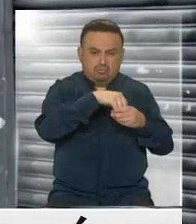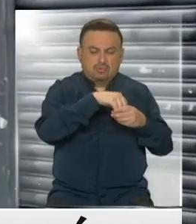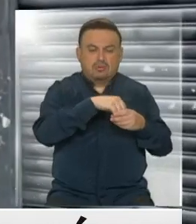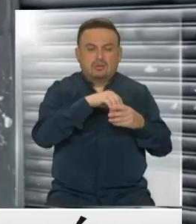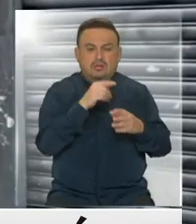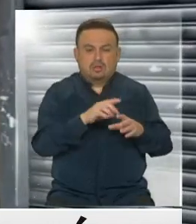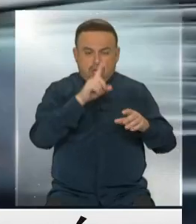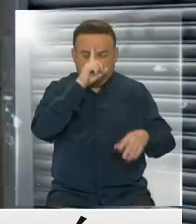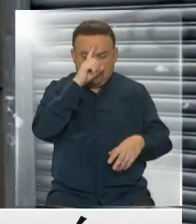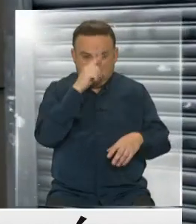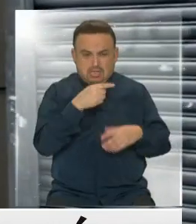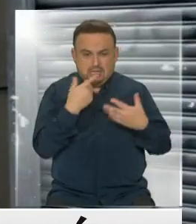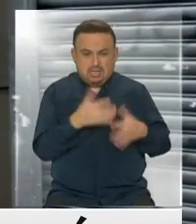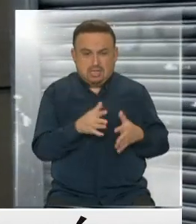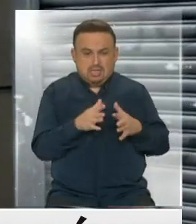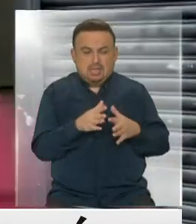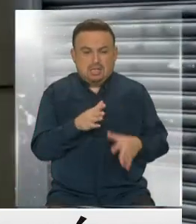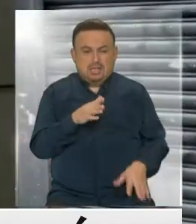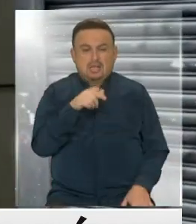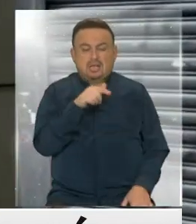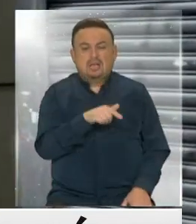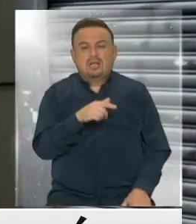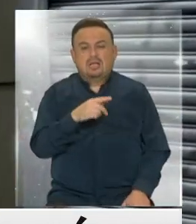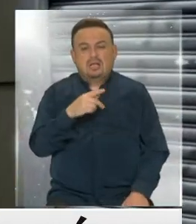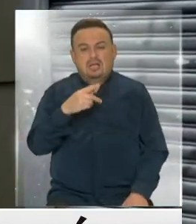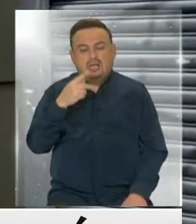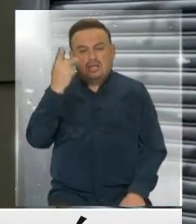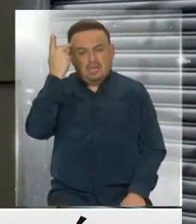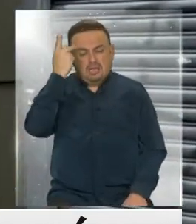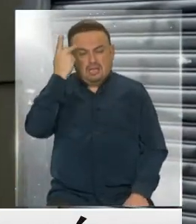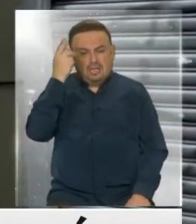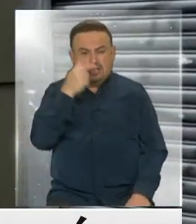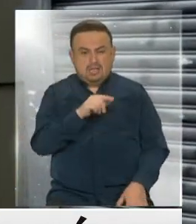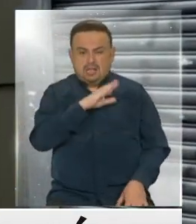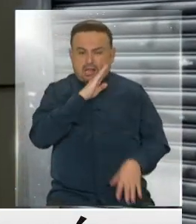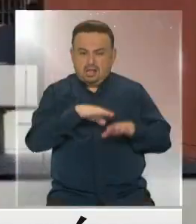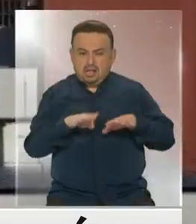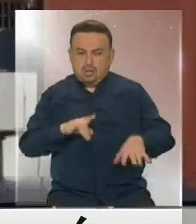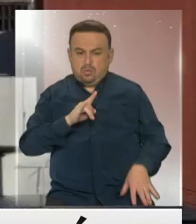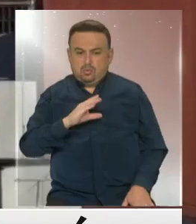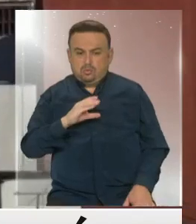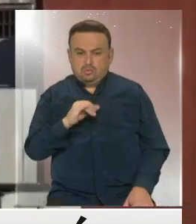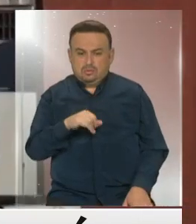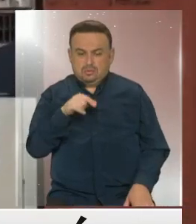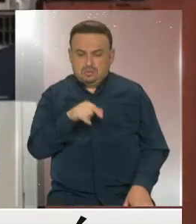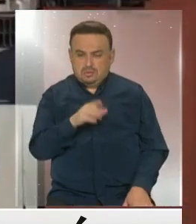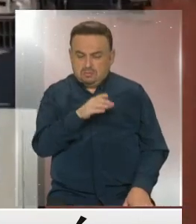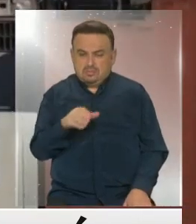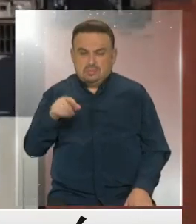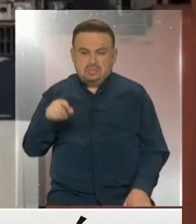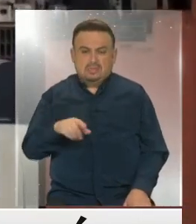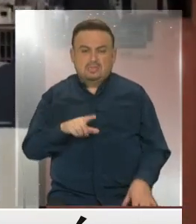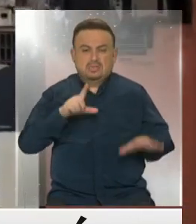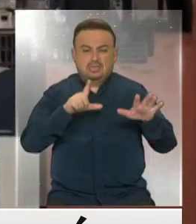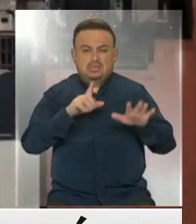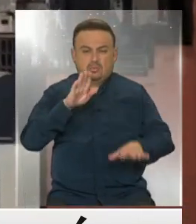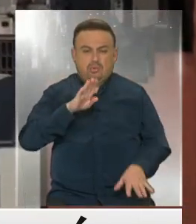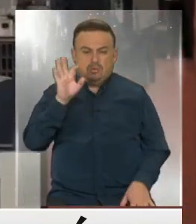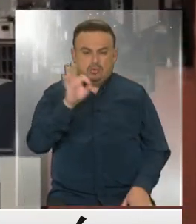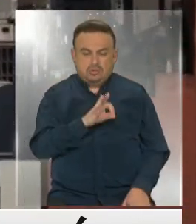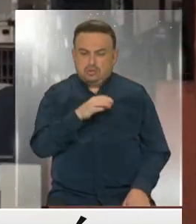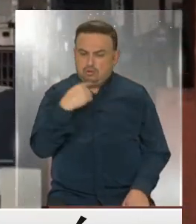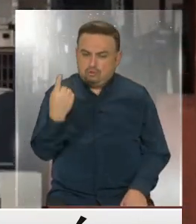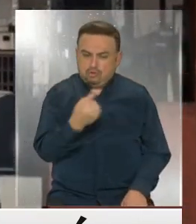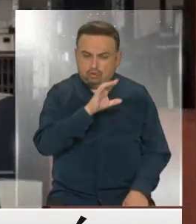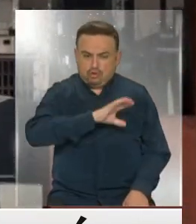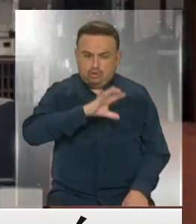en hospitales del estado de Sao Paulo y la tasa de ocupación de las camas en las UCI para estos pacientes es del 74% en todo